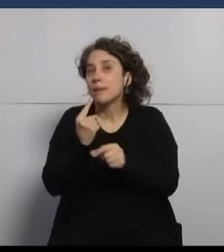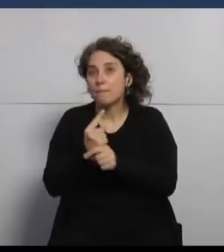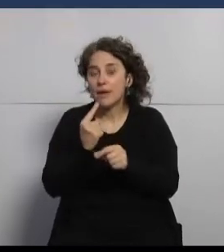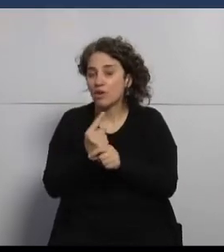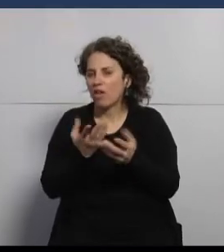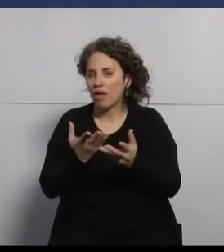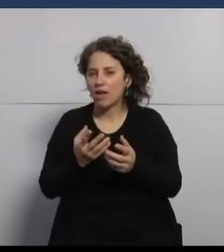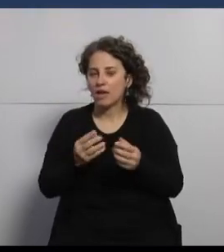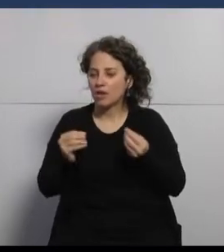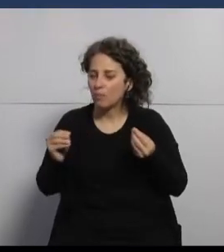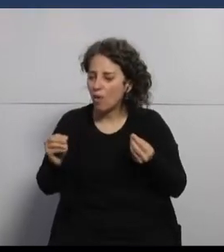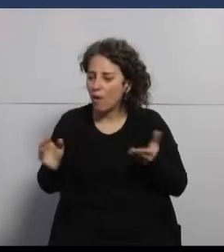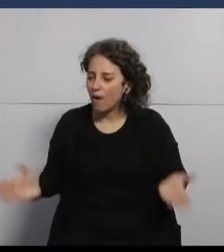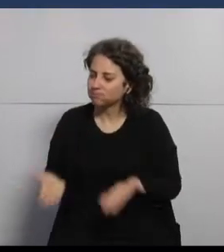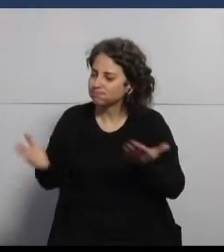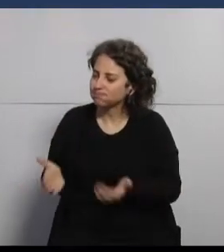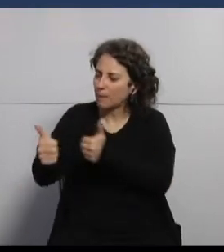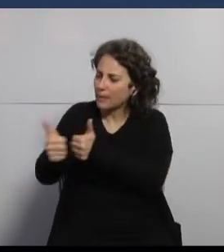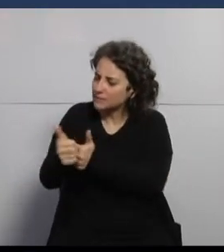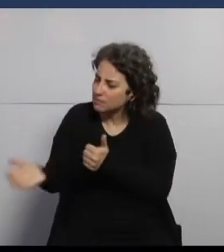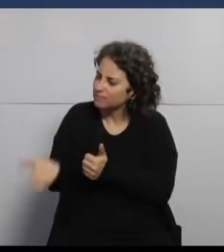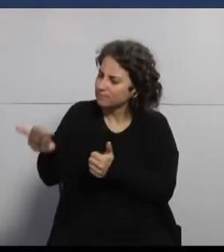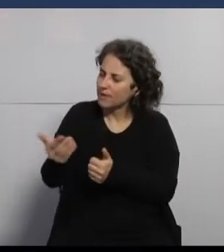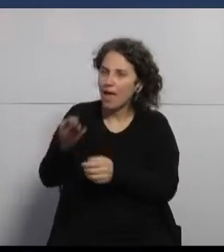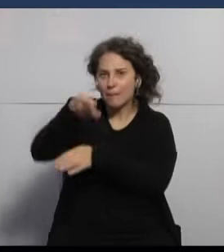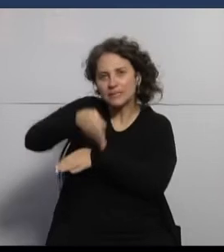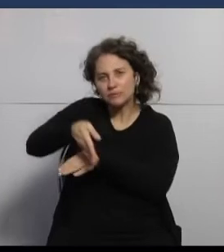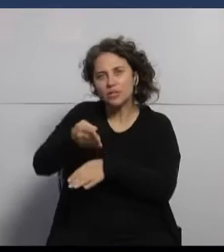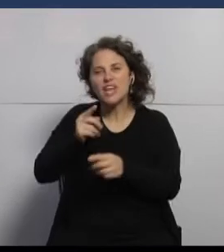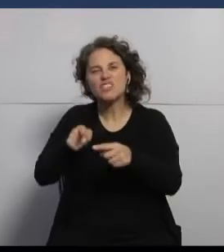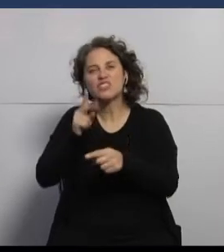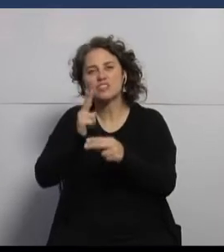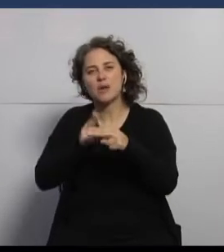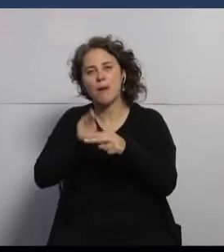activación de la participación de los pacientes es supremamente clara. Esto lo llamamos PAM.